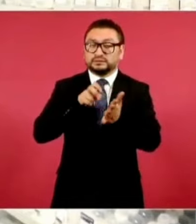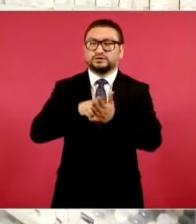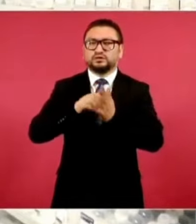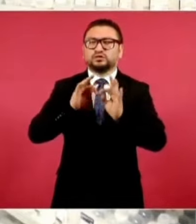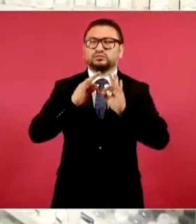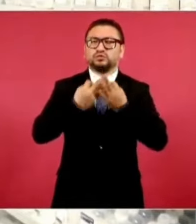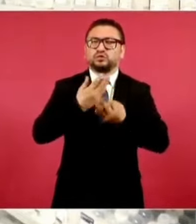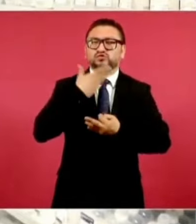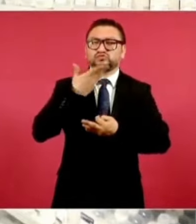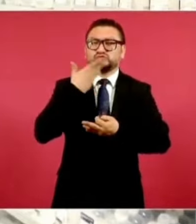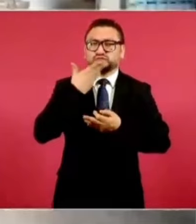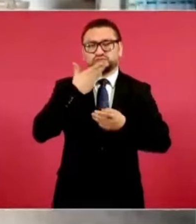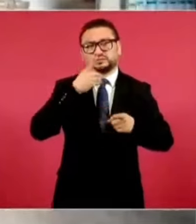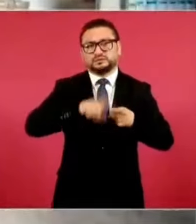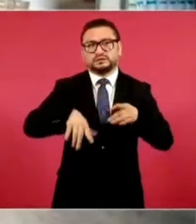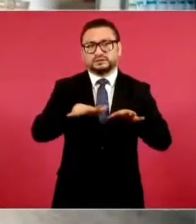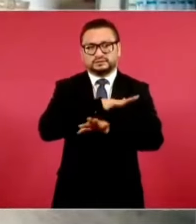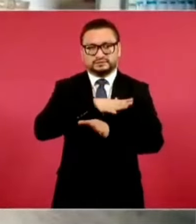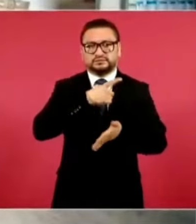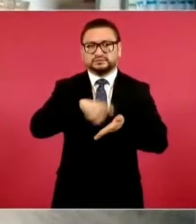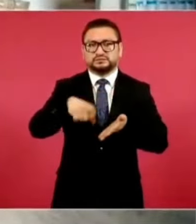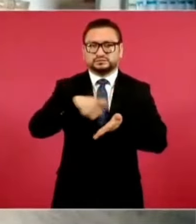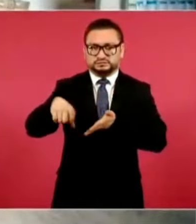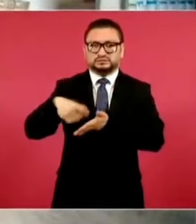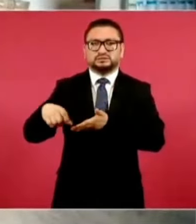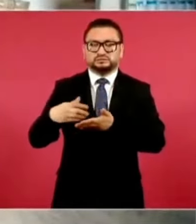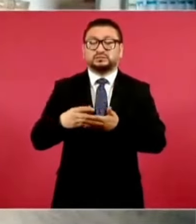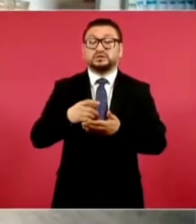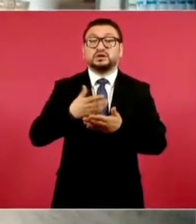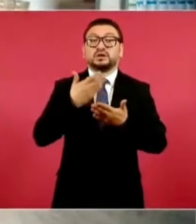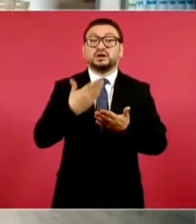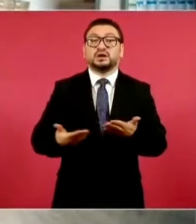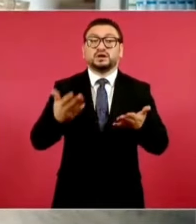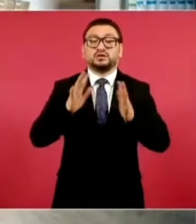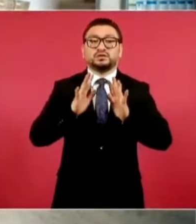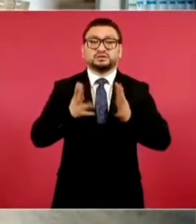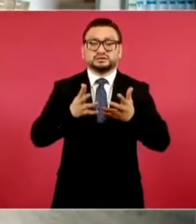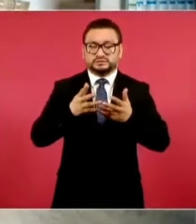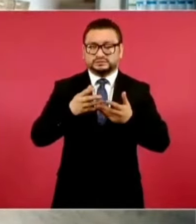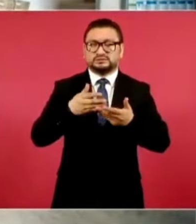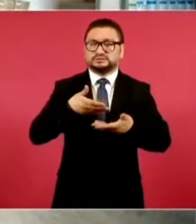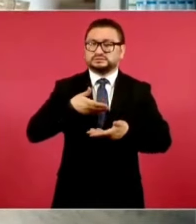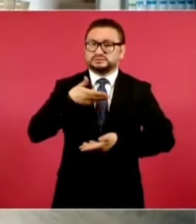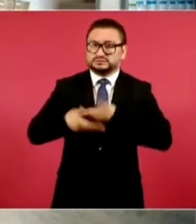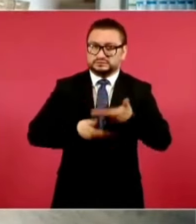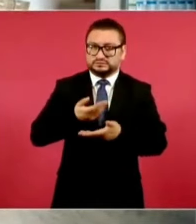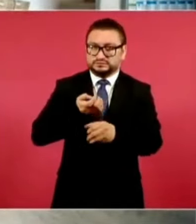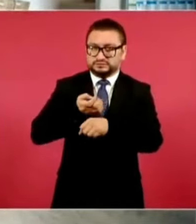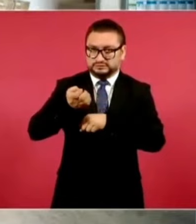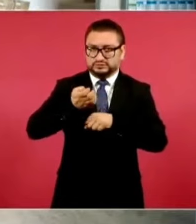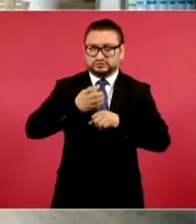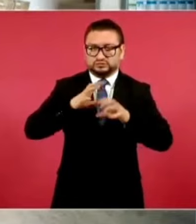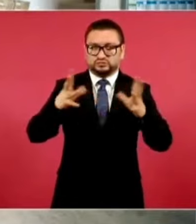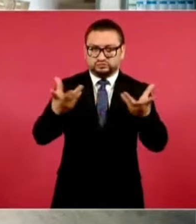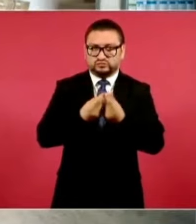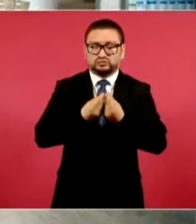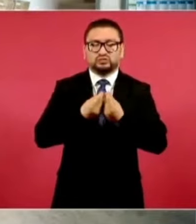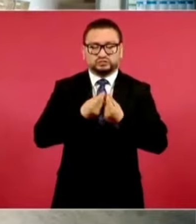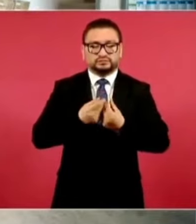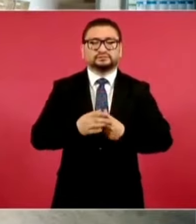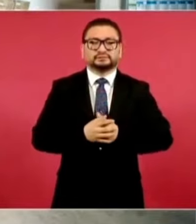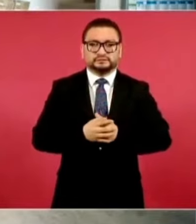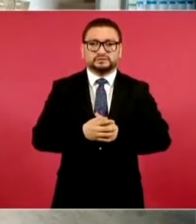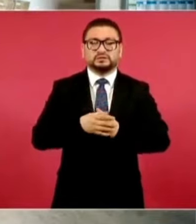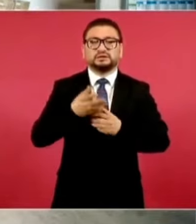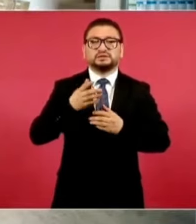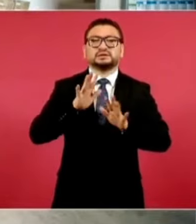como se compra a la hora de incorporar a los servicios estatales de salud que ya estaban pasando